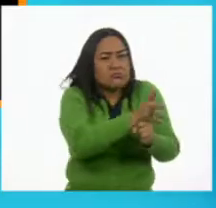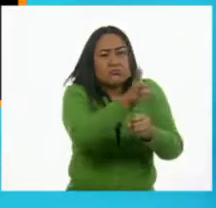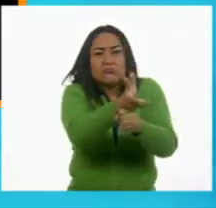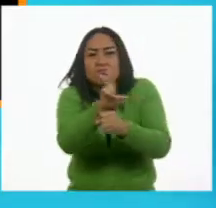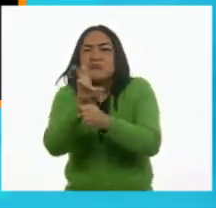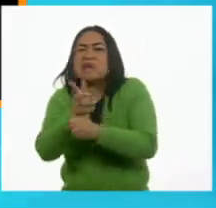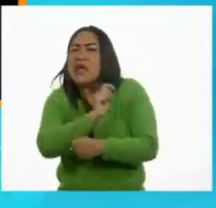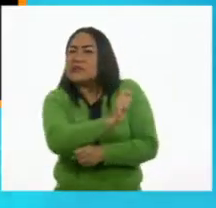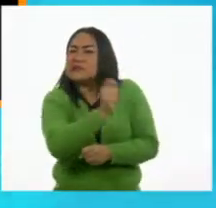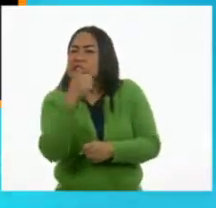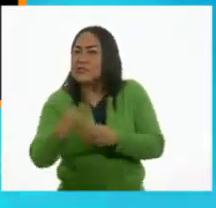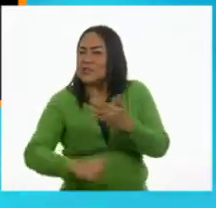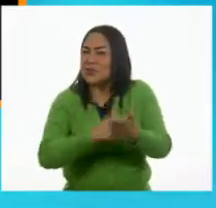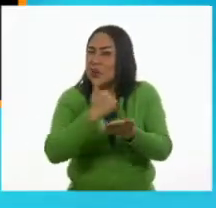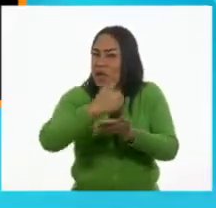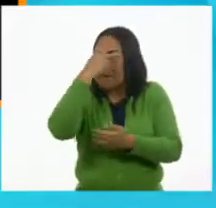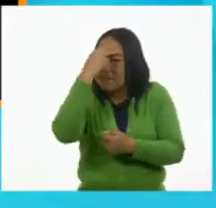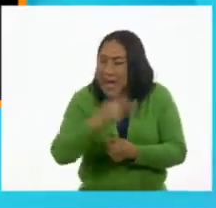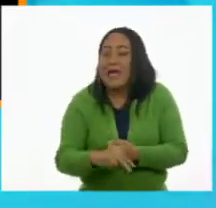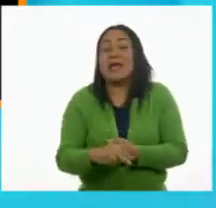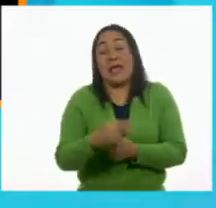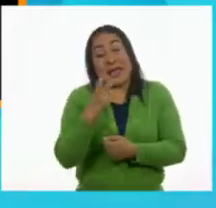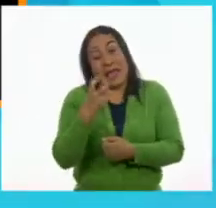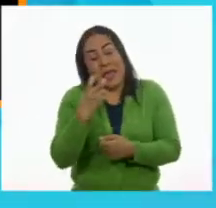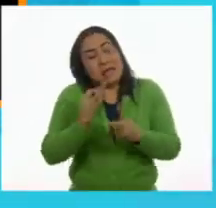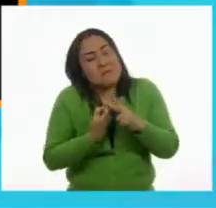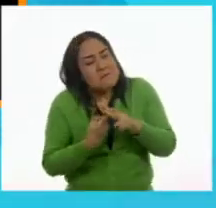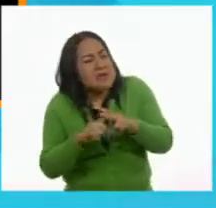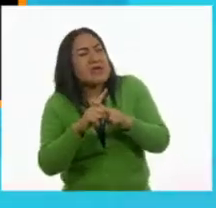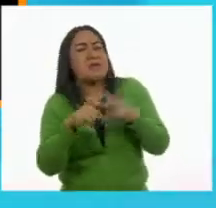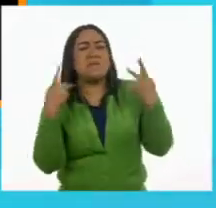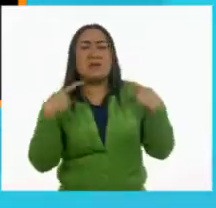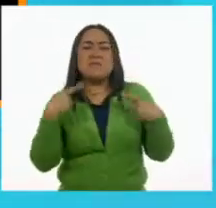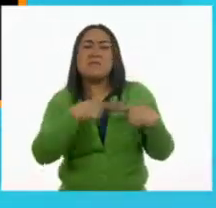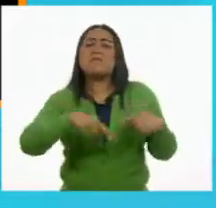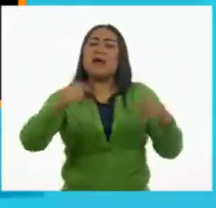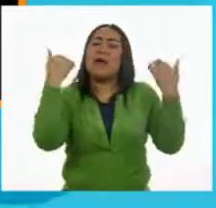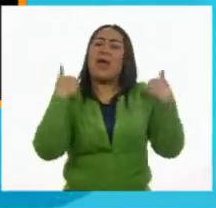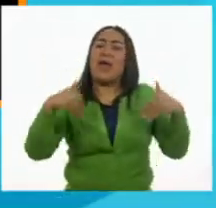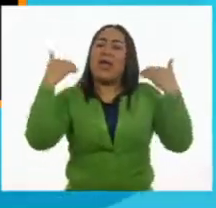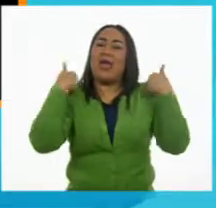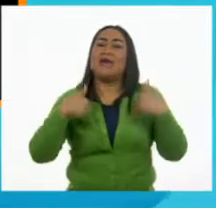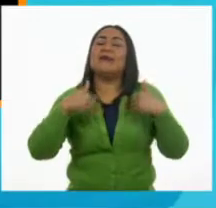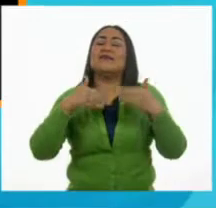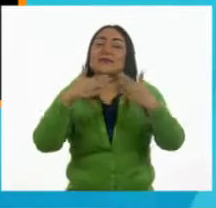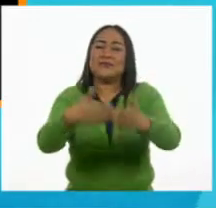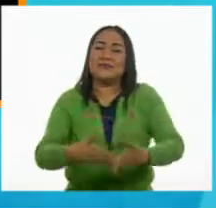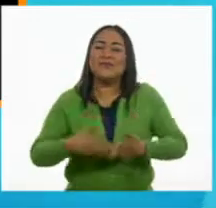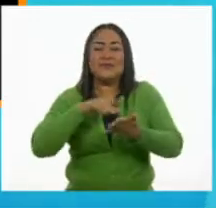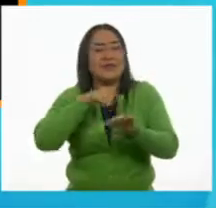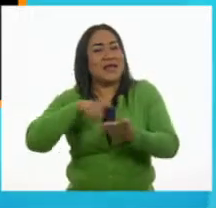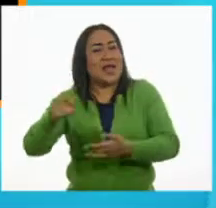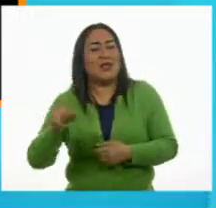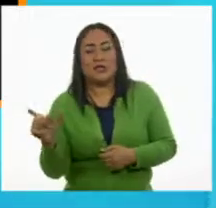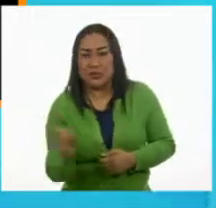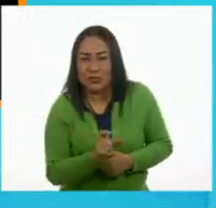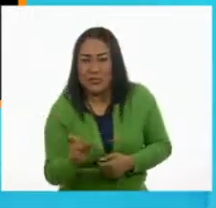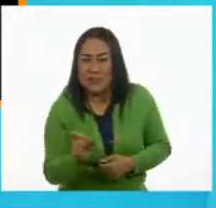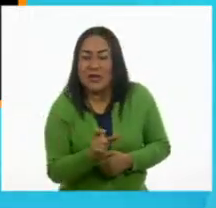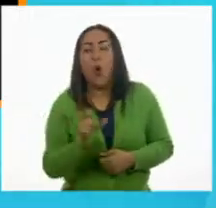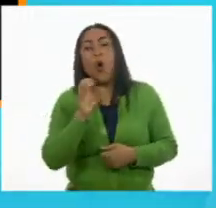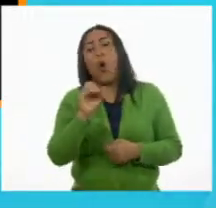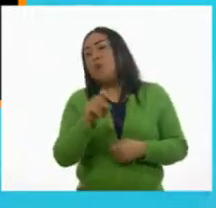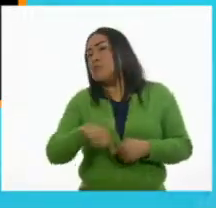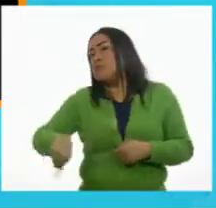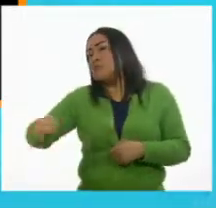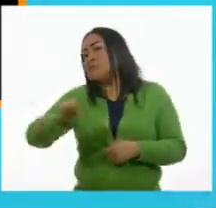de la Ciudad de México. Así pues, comenzaron a grabar a la gente paseando en los canales de Xochimilco o andando por la ciudad.